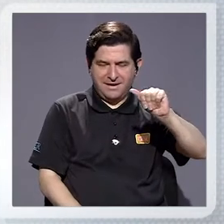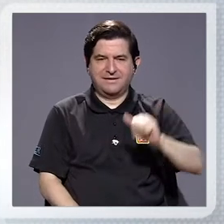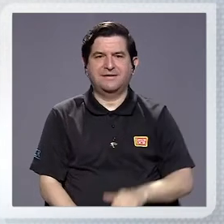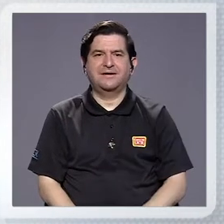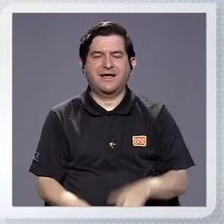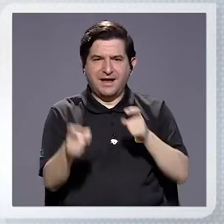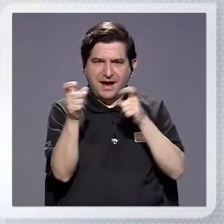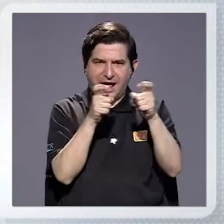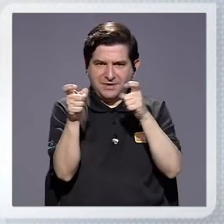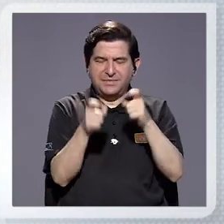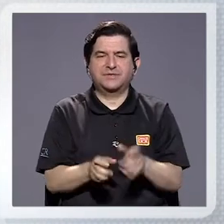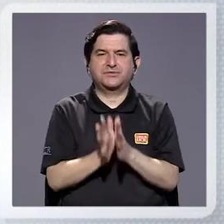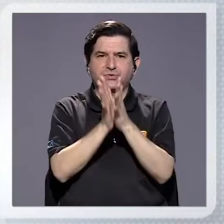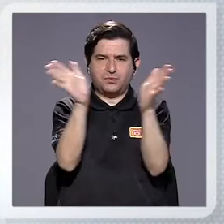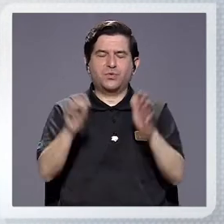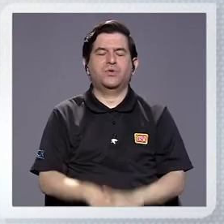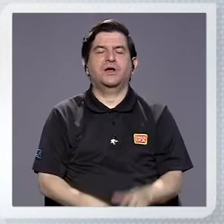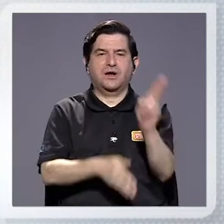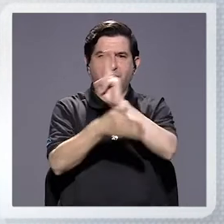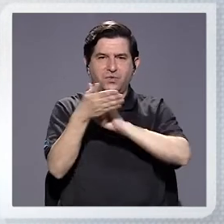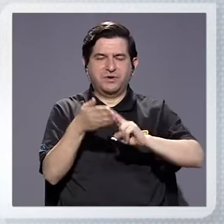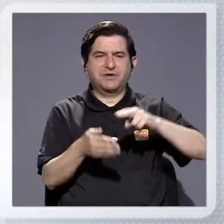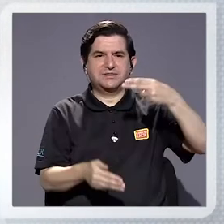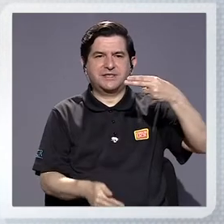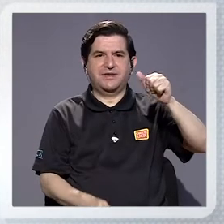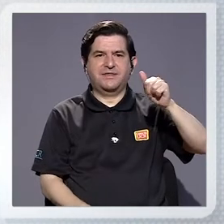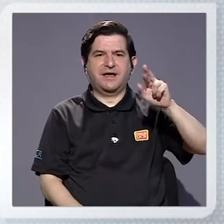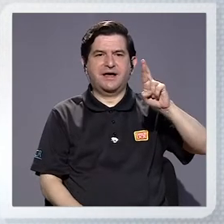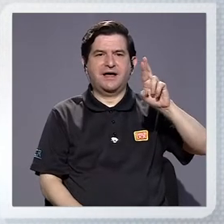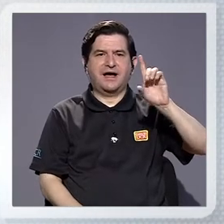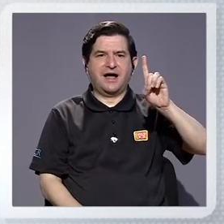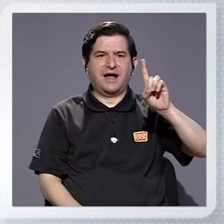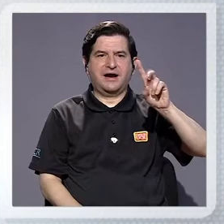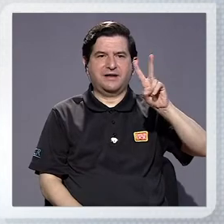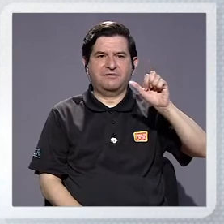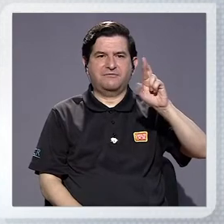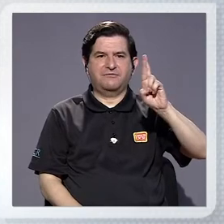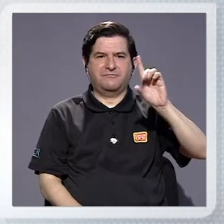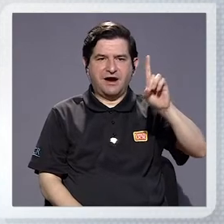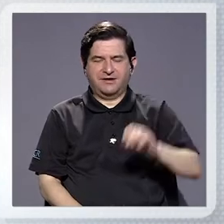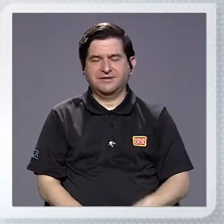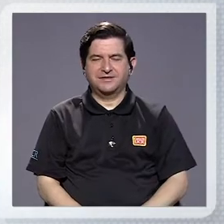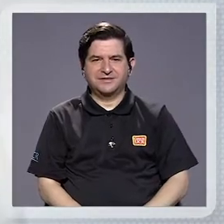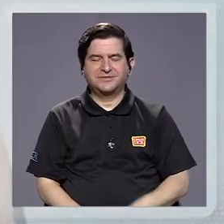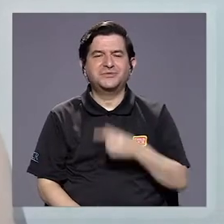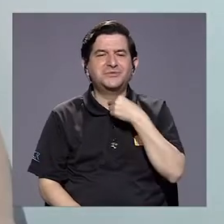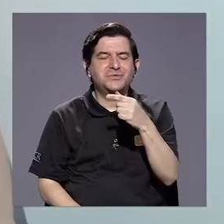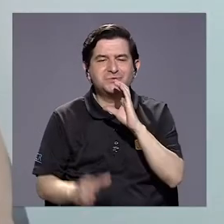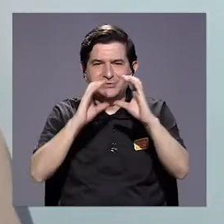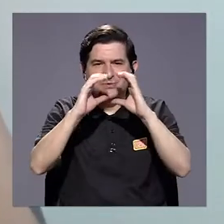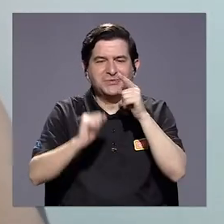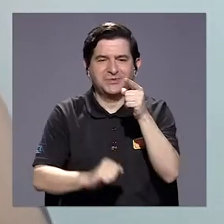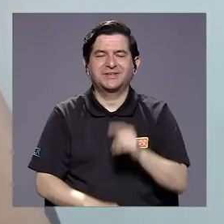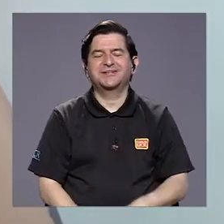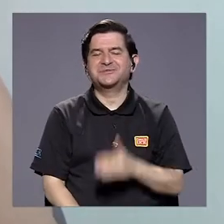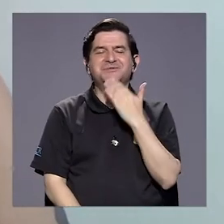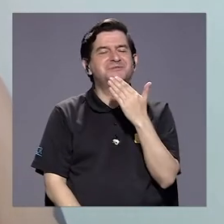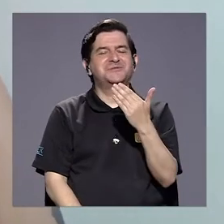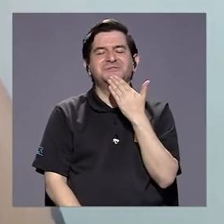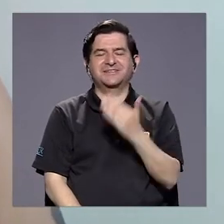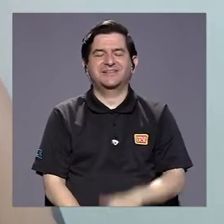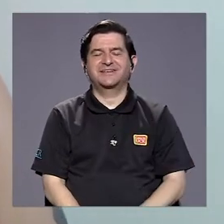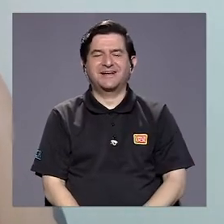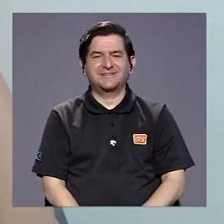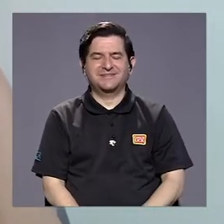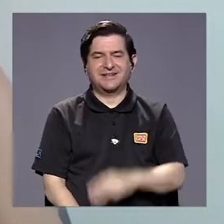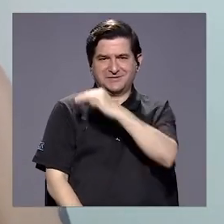en Administración Pública por la Universidad de Harvard. Bienvenida y un placer tener esta conversación, Margarita. Muchas gracias, Marlon,